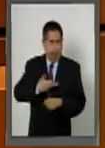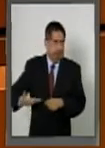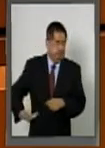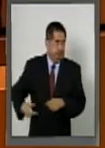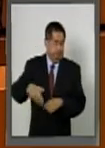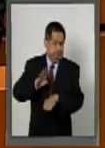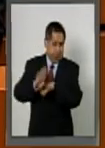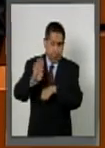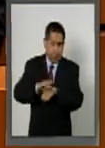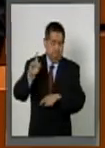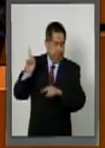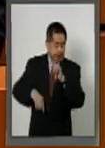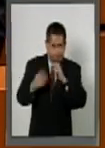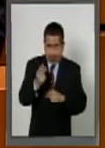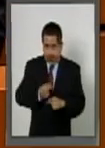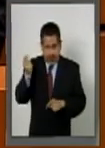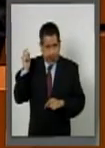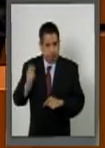República.